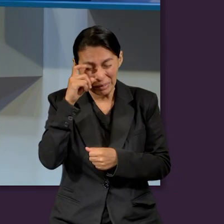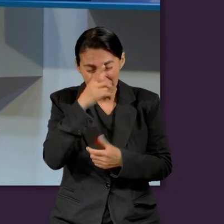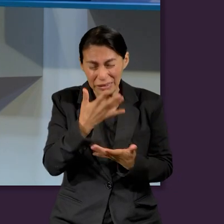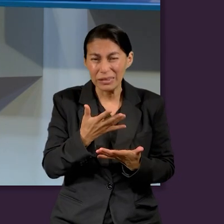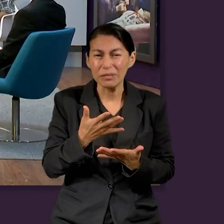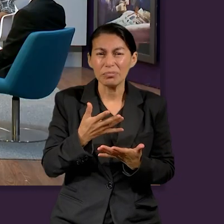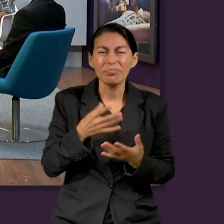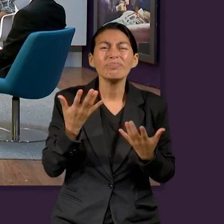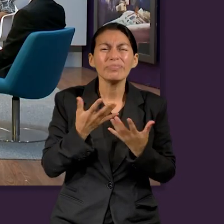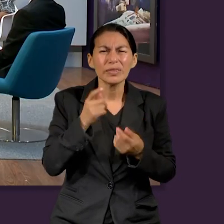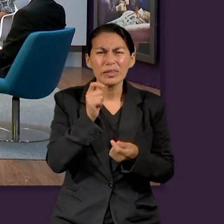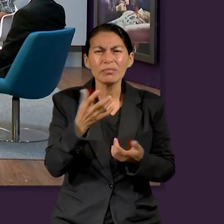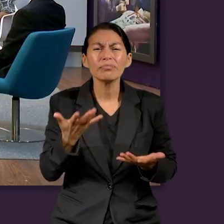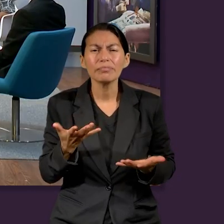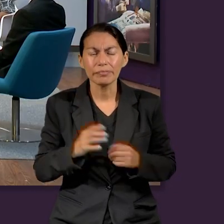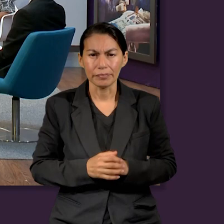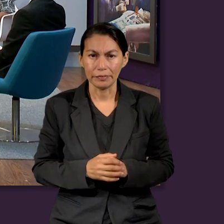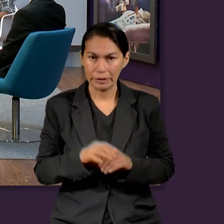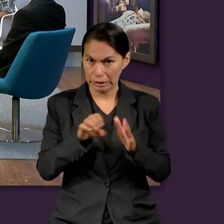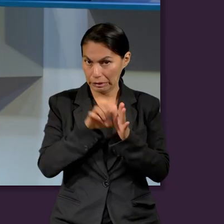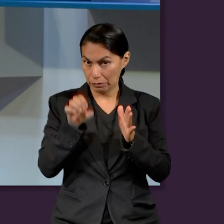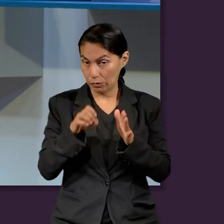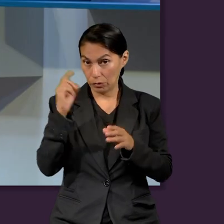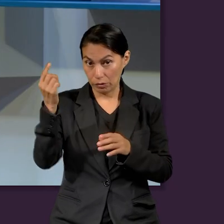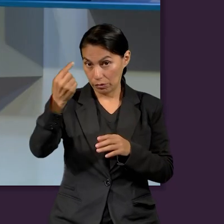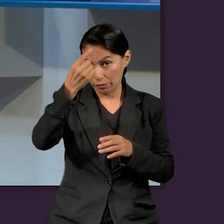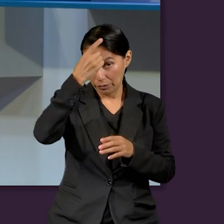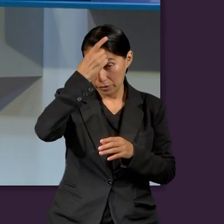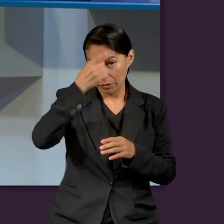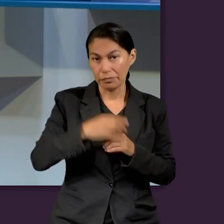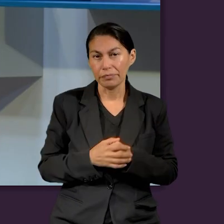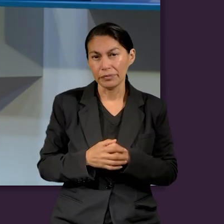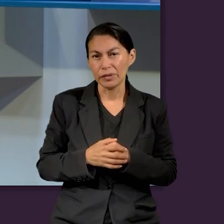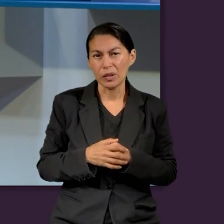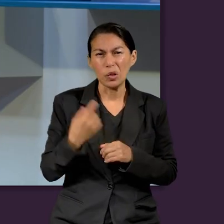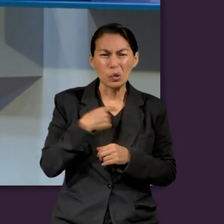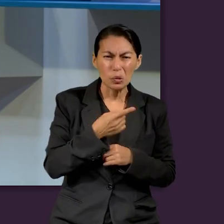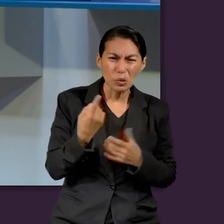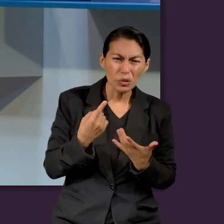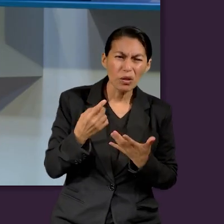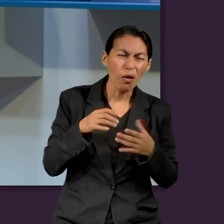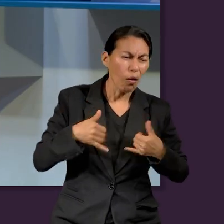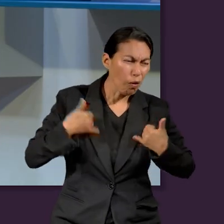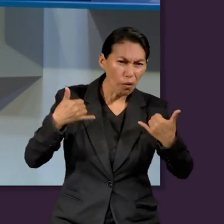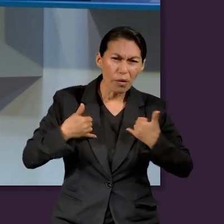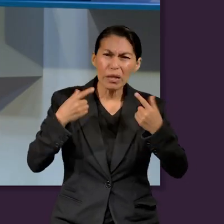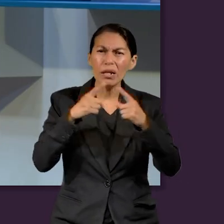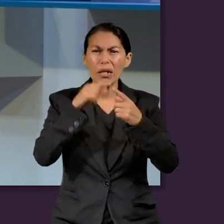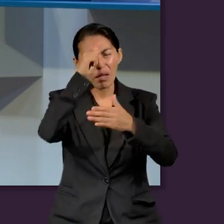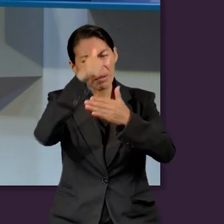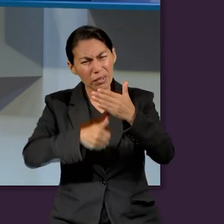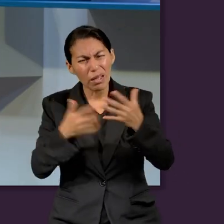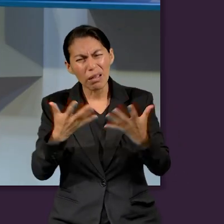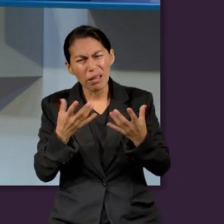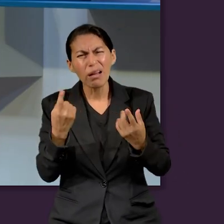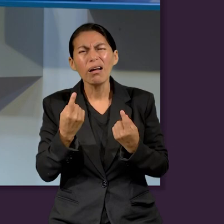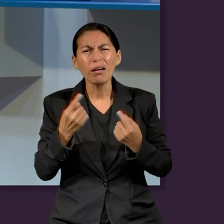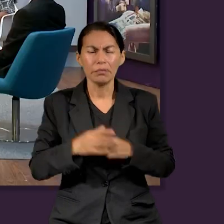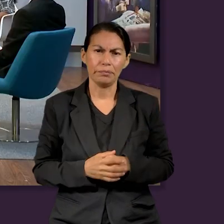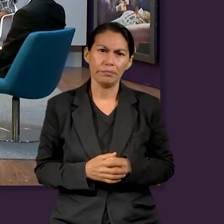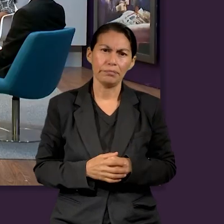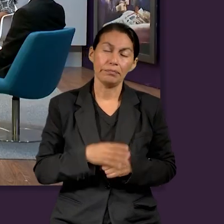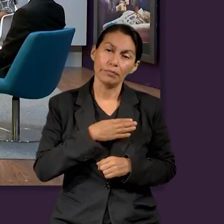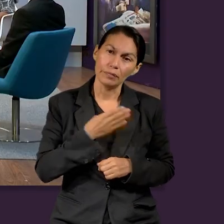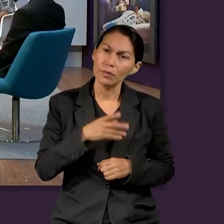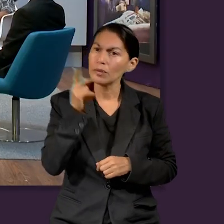difíciles? Ya vimos el ejemplo de David, pero ¿qué deberíamos de hacer nosotros, como jóvenes de la iglesia adventista?